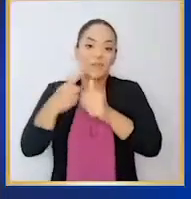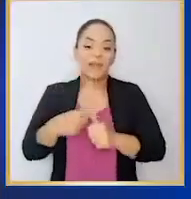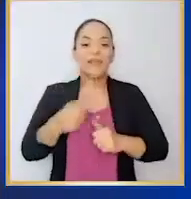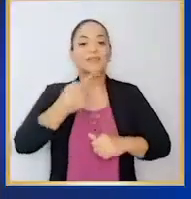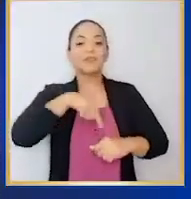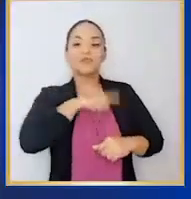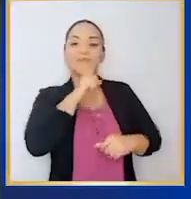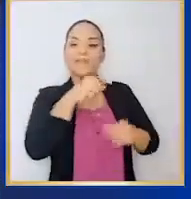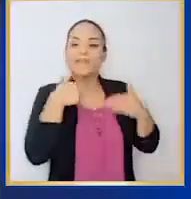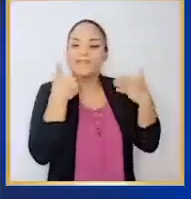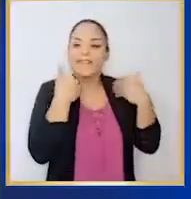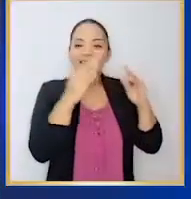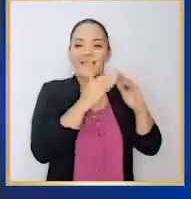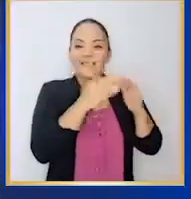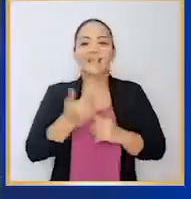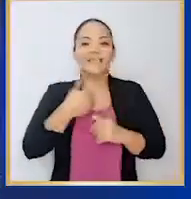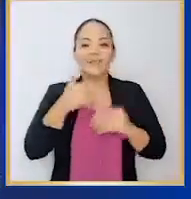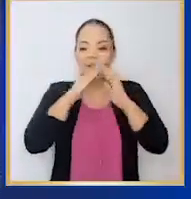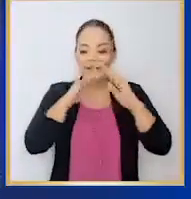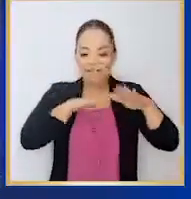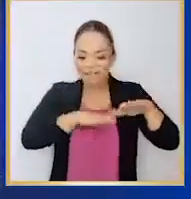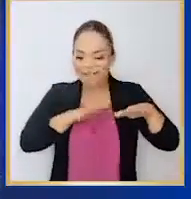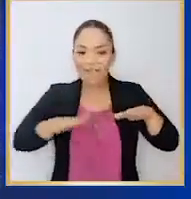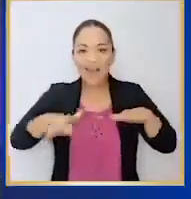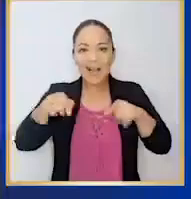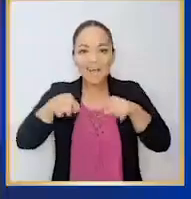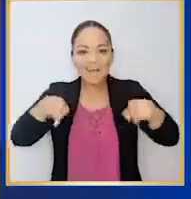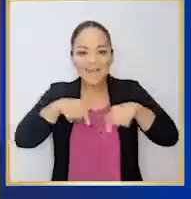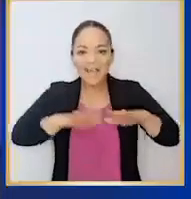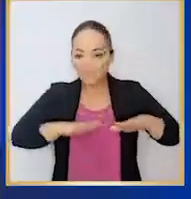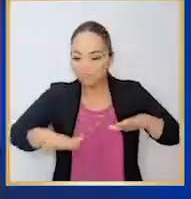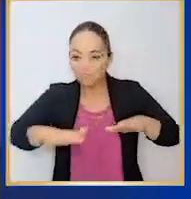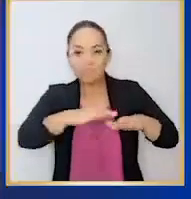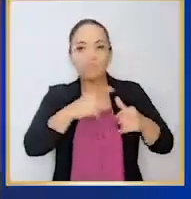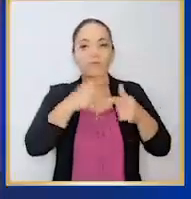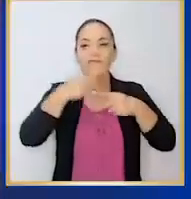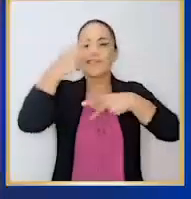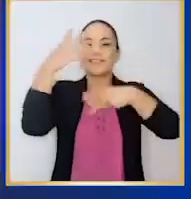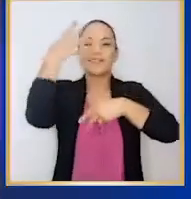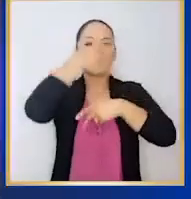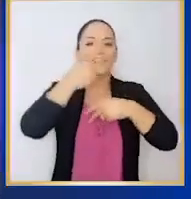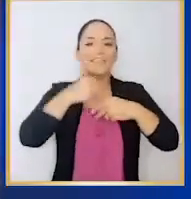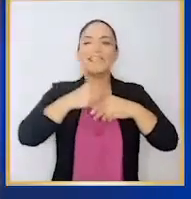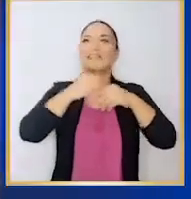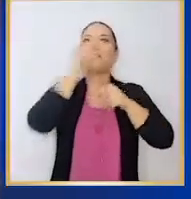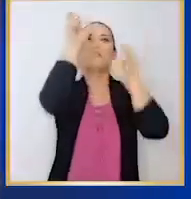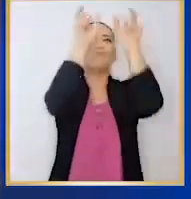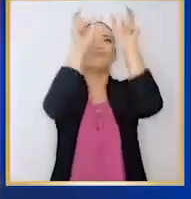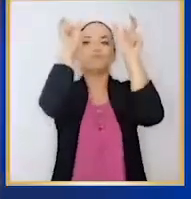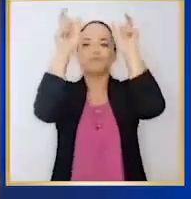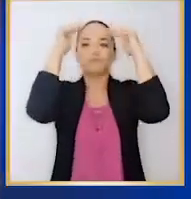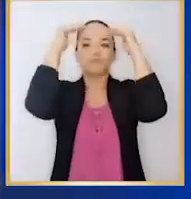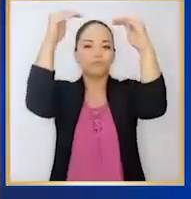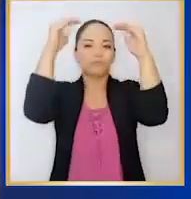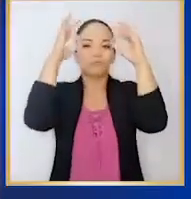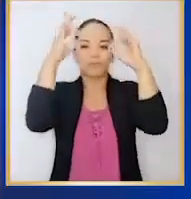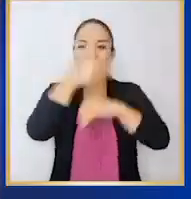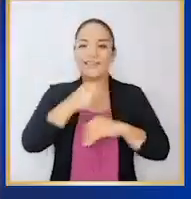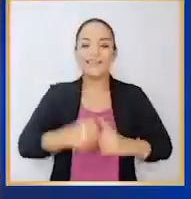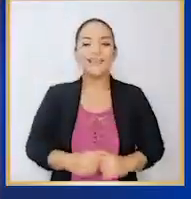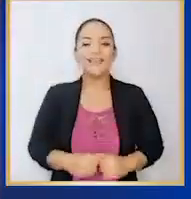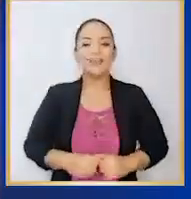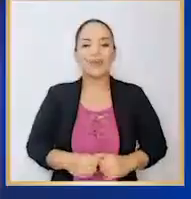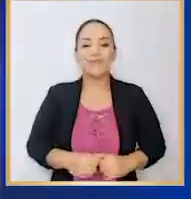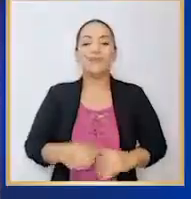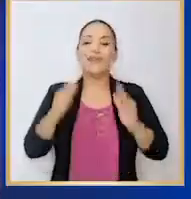a tener la casa. Tenemos cerámica, ventanas bien bonitas, cielo raso. De una casa bien bonita,